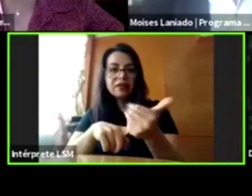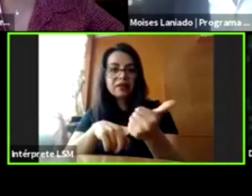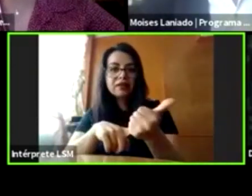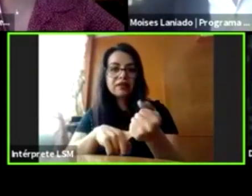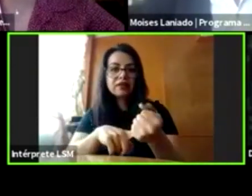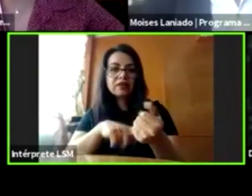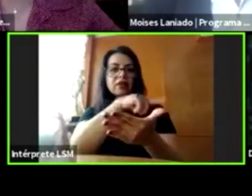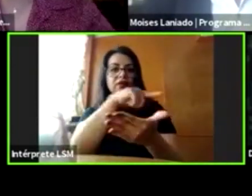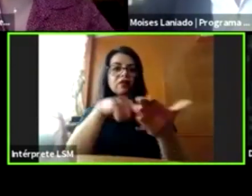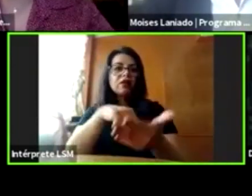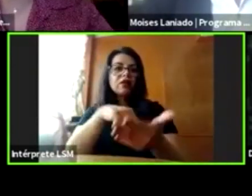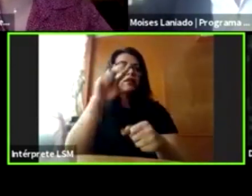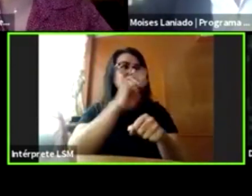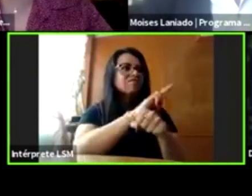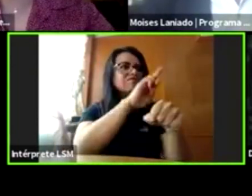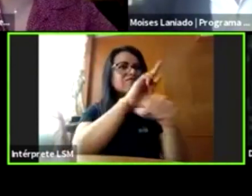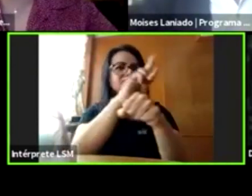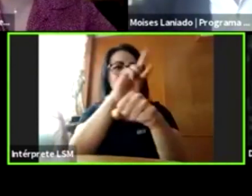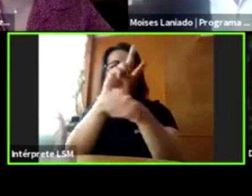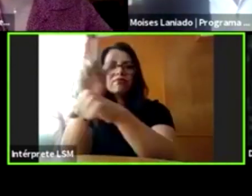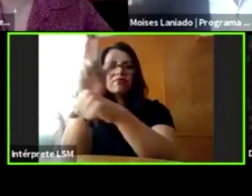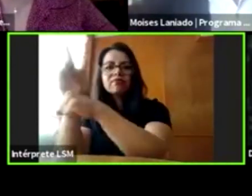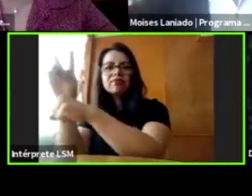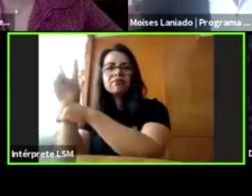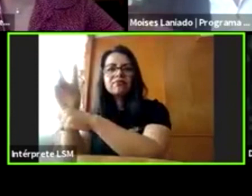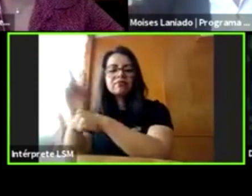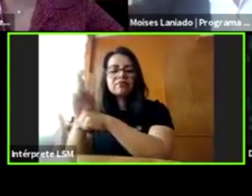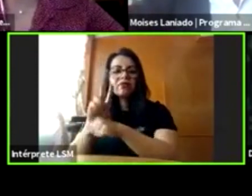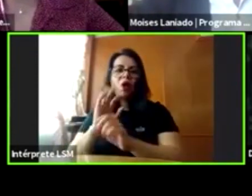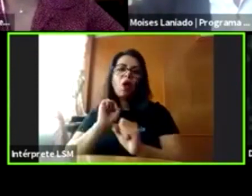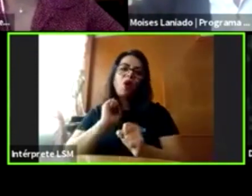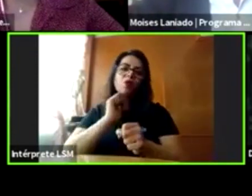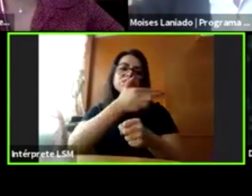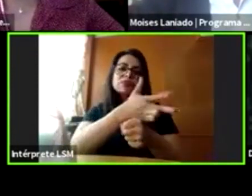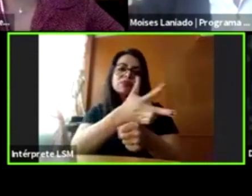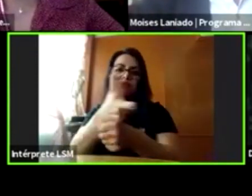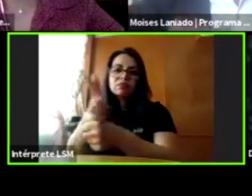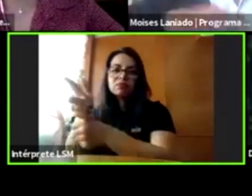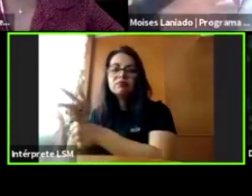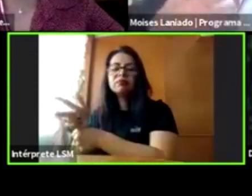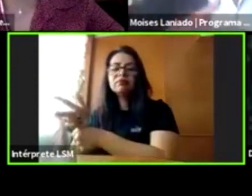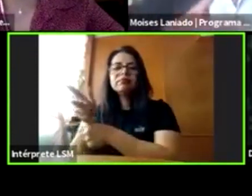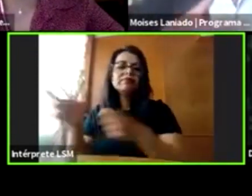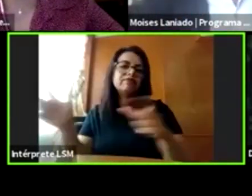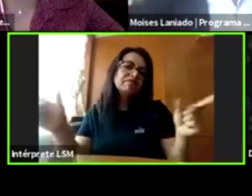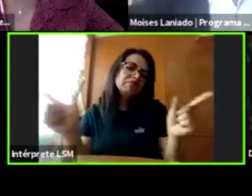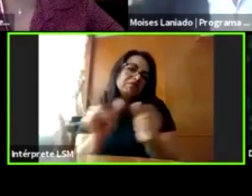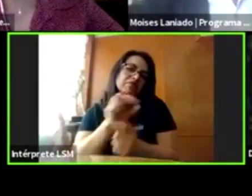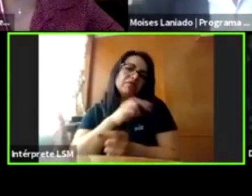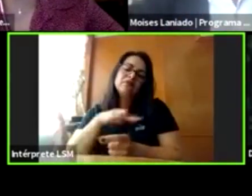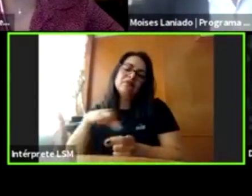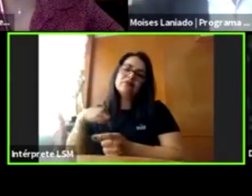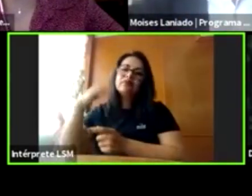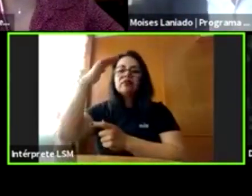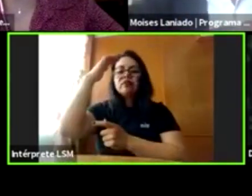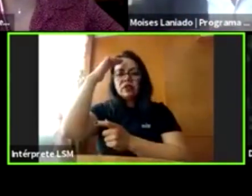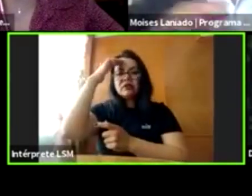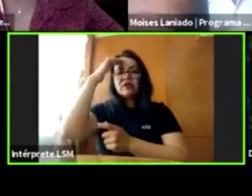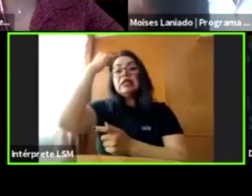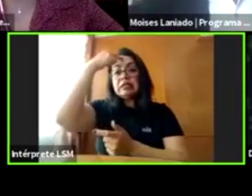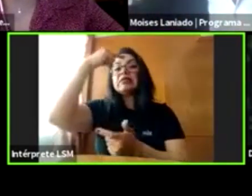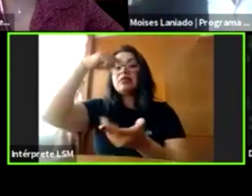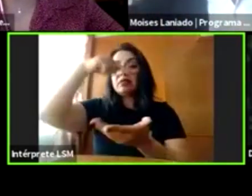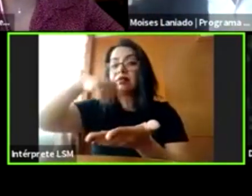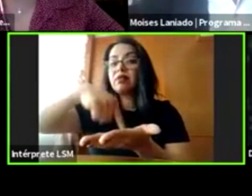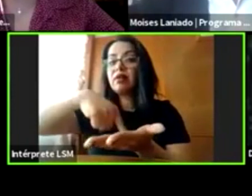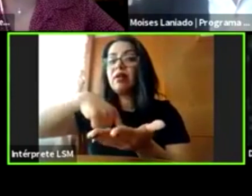peligrosos. que estarlos monitoreando mucho. En síntesis, nosotros pensamos y creemos fervientemente, creemos con